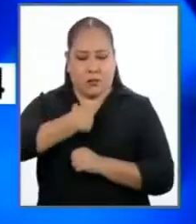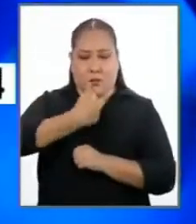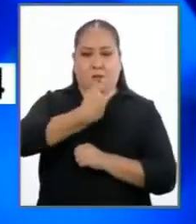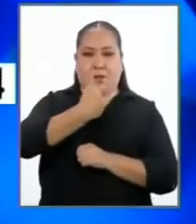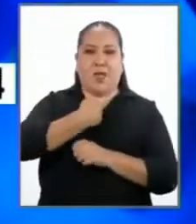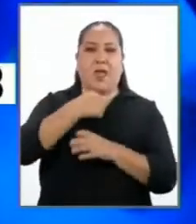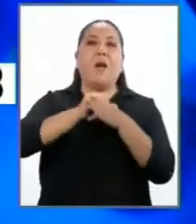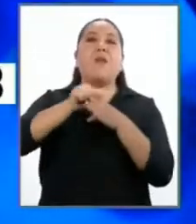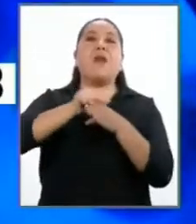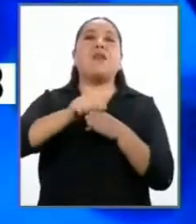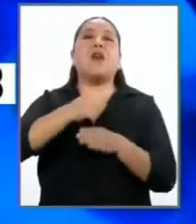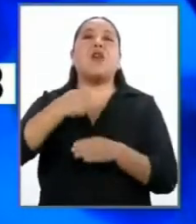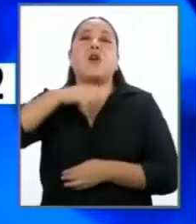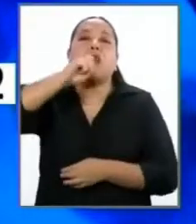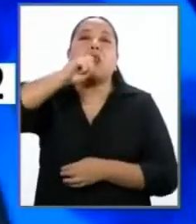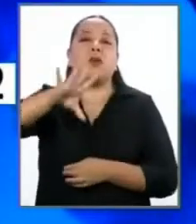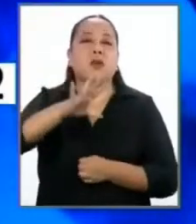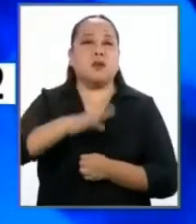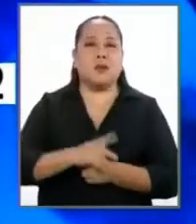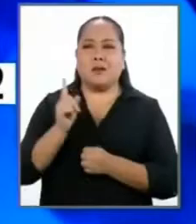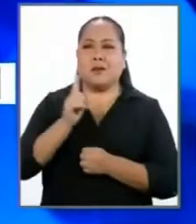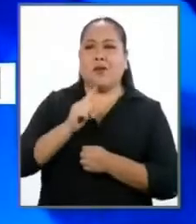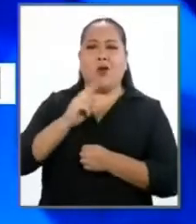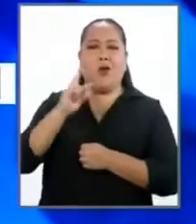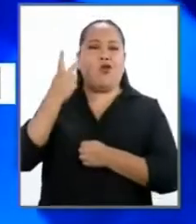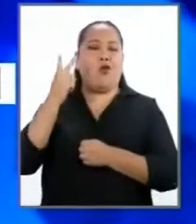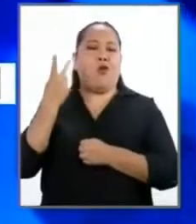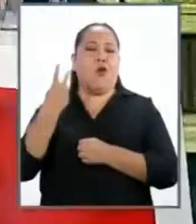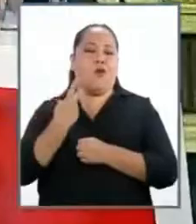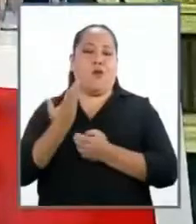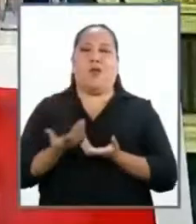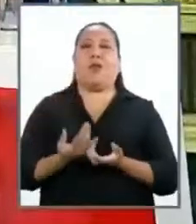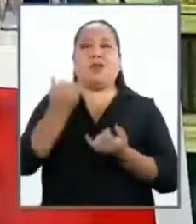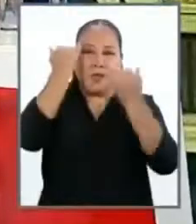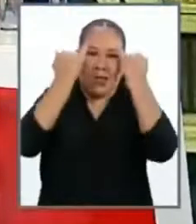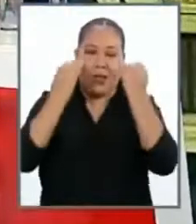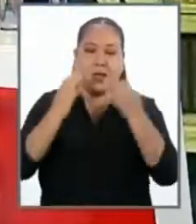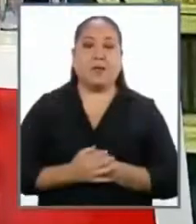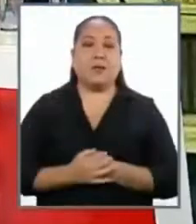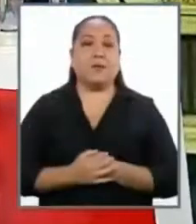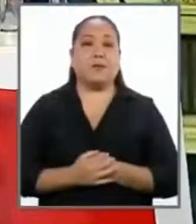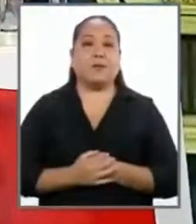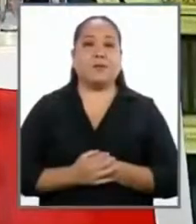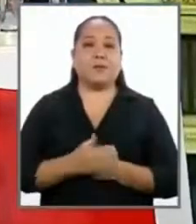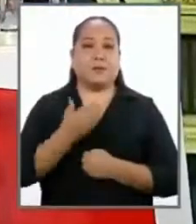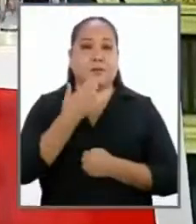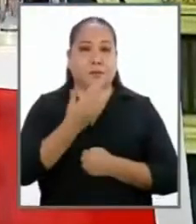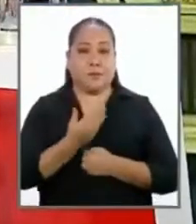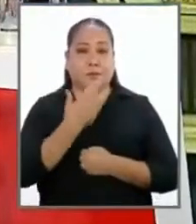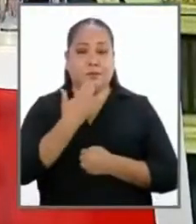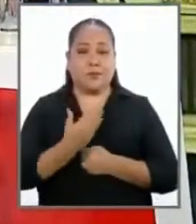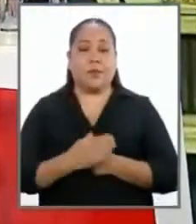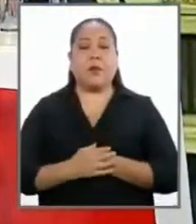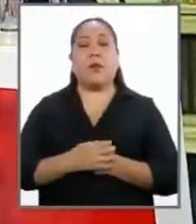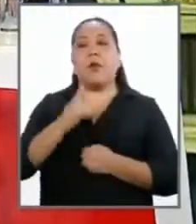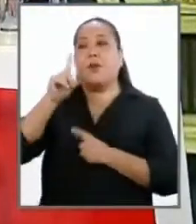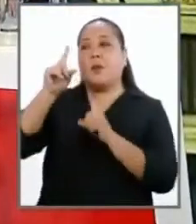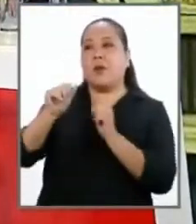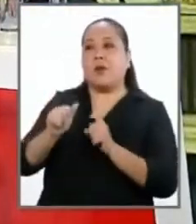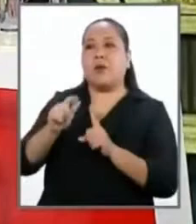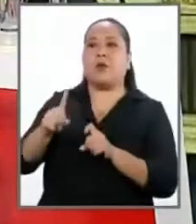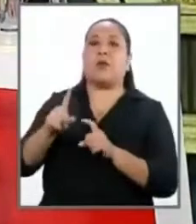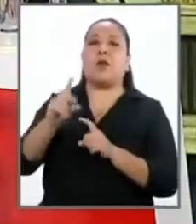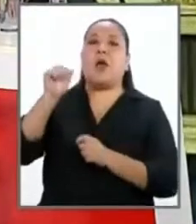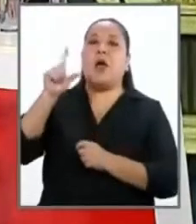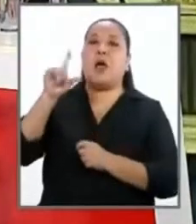que practicar lo que predica y no ser doble moral. Muy bien. Muchísimas gracias. Voy a hacerle la pregunta al señor López Aliaga y